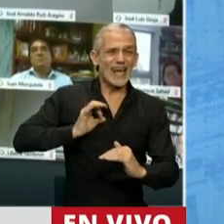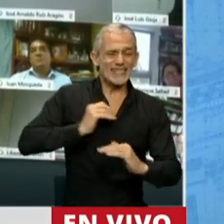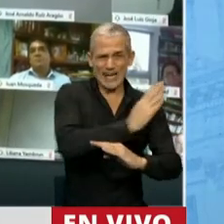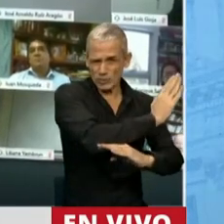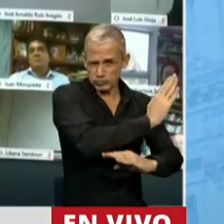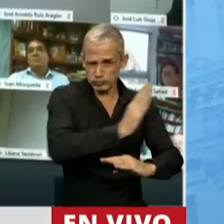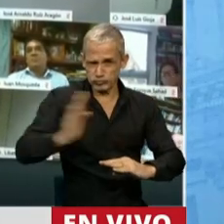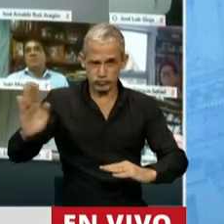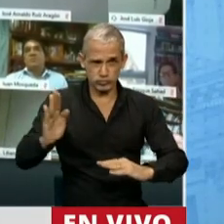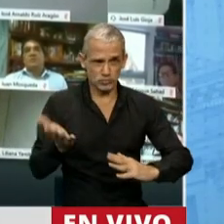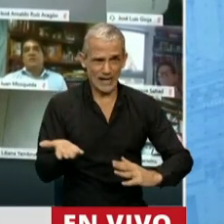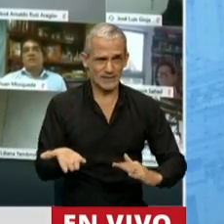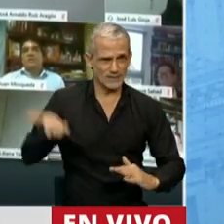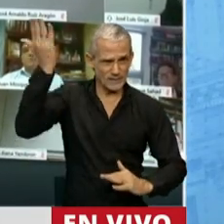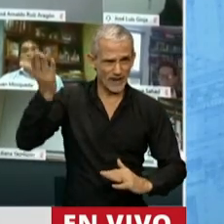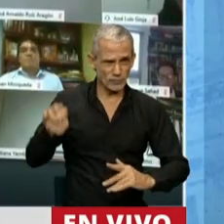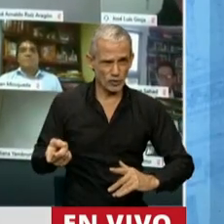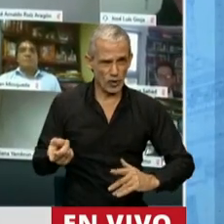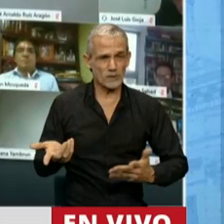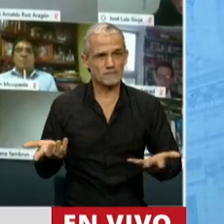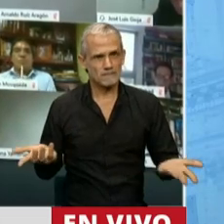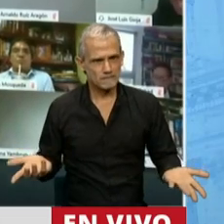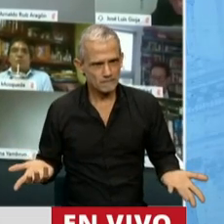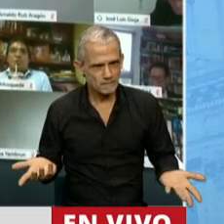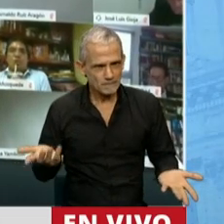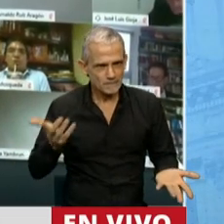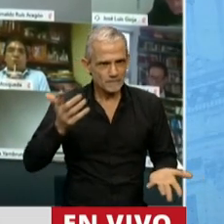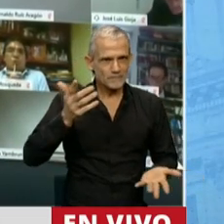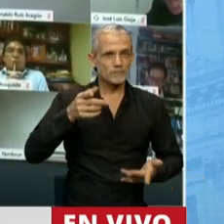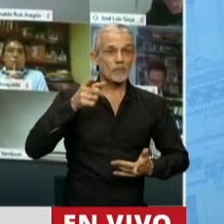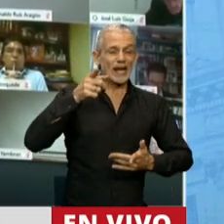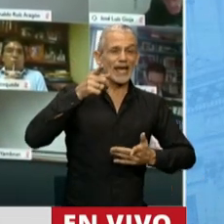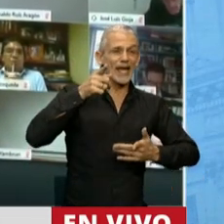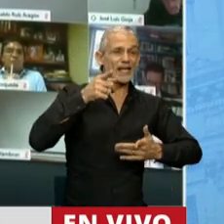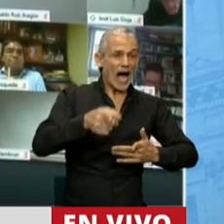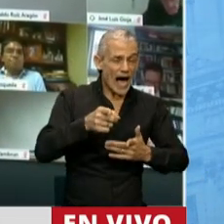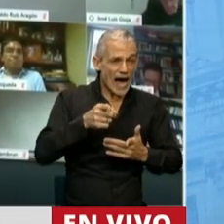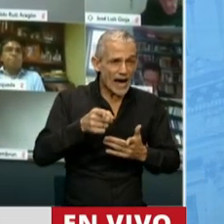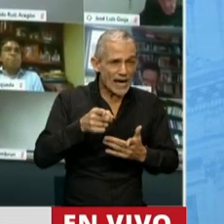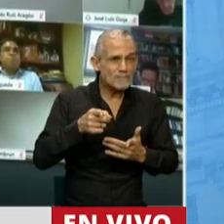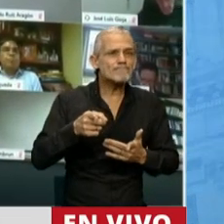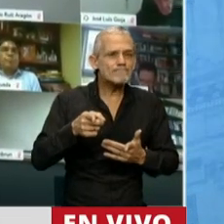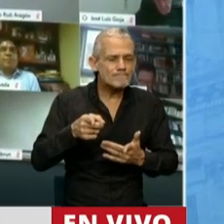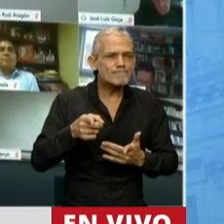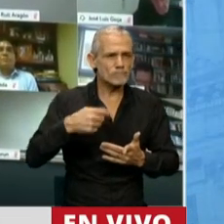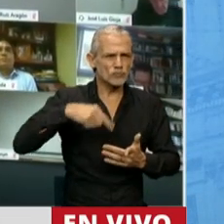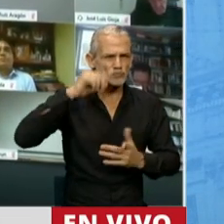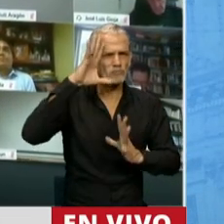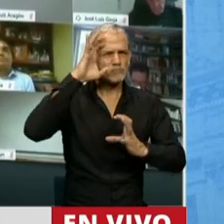que, bueno, digo para que lo tenga en cuenta el diputado. Entonces, yo recuerdo que